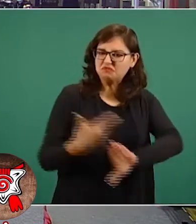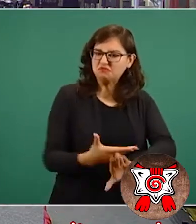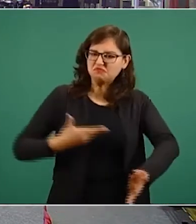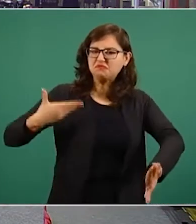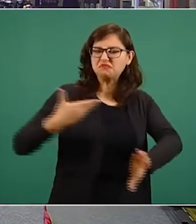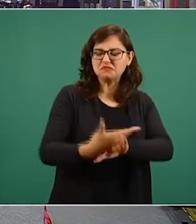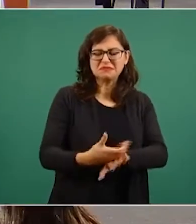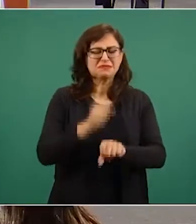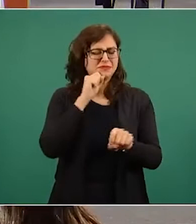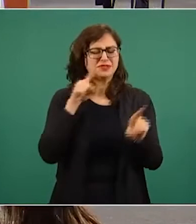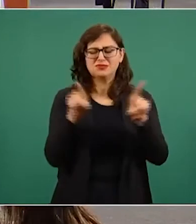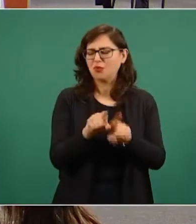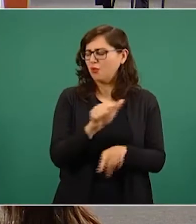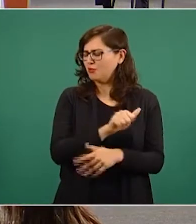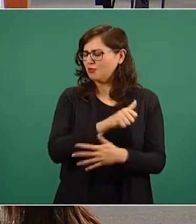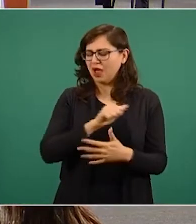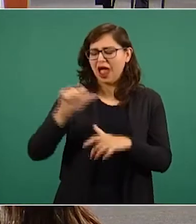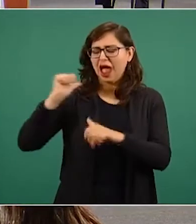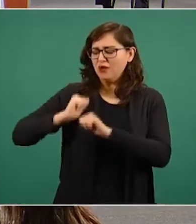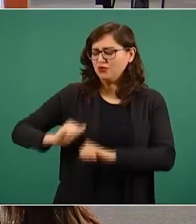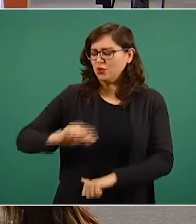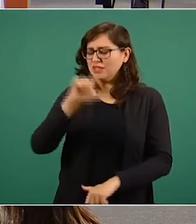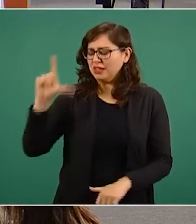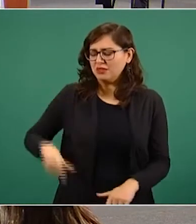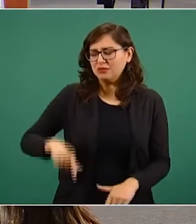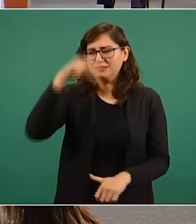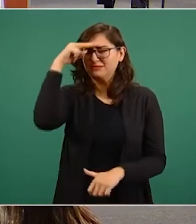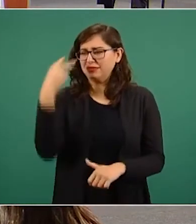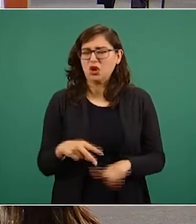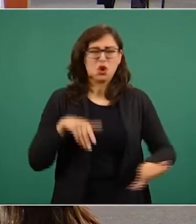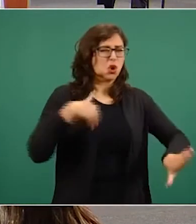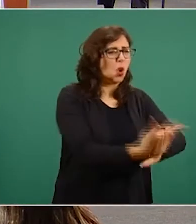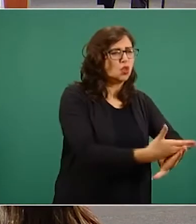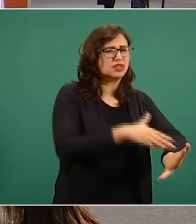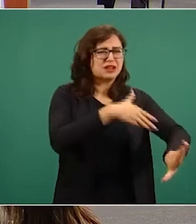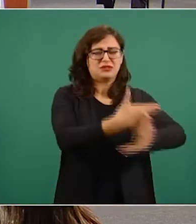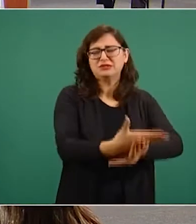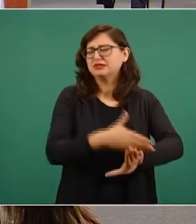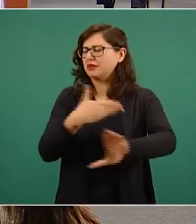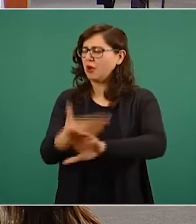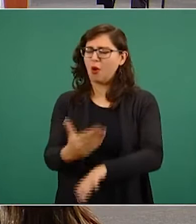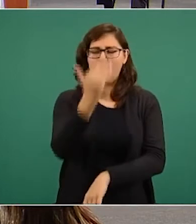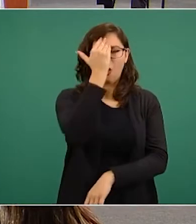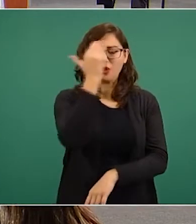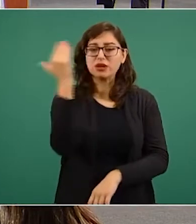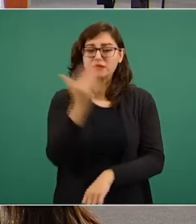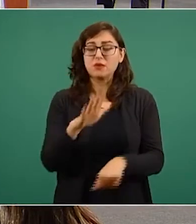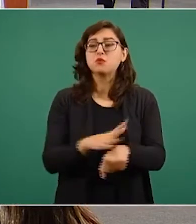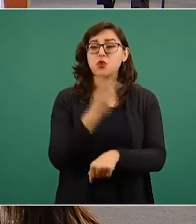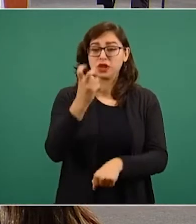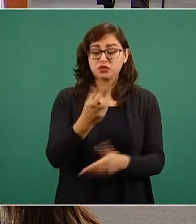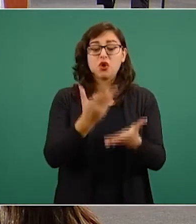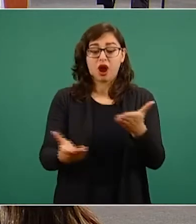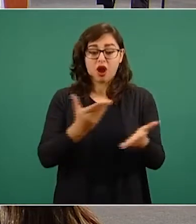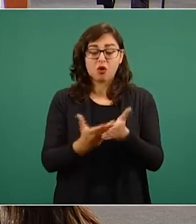y atrocidades que diversas autoridades cometieron contra la población. Para la